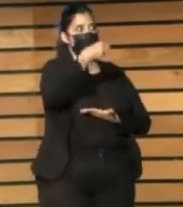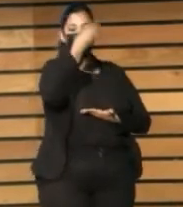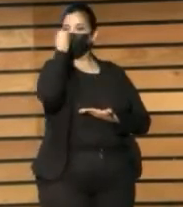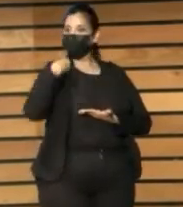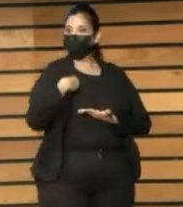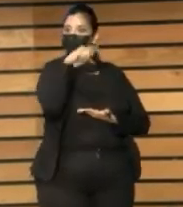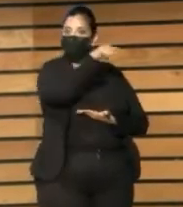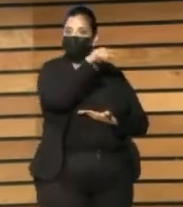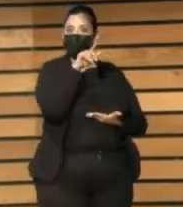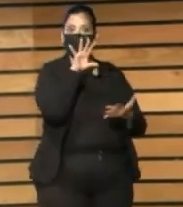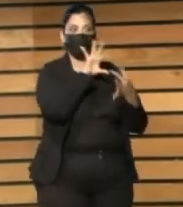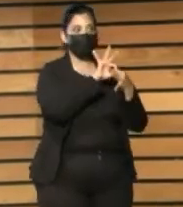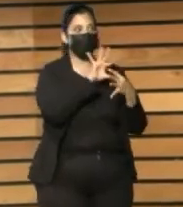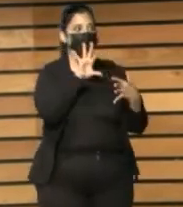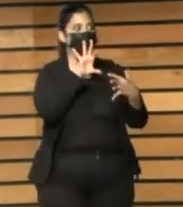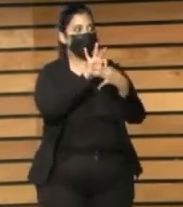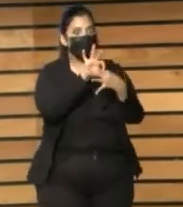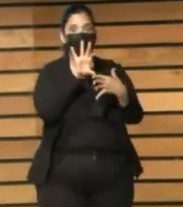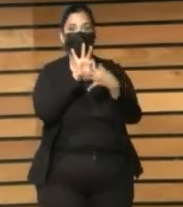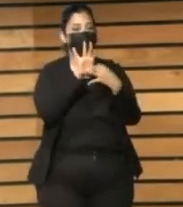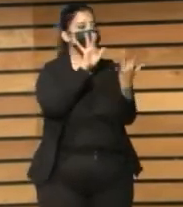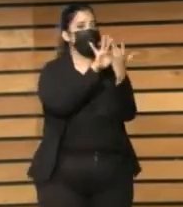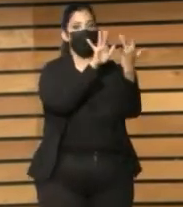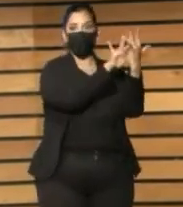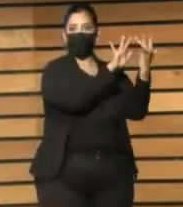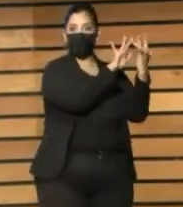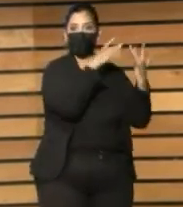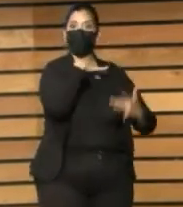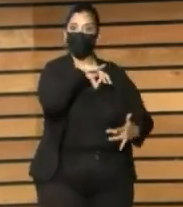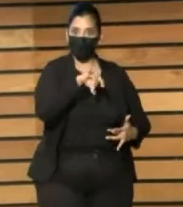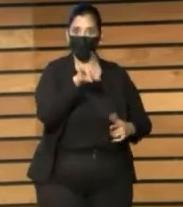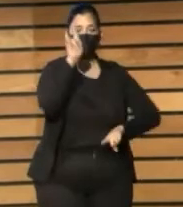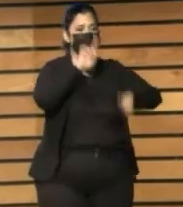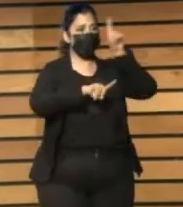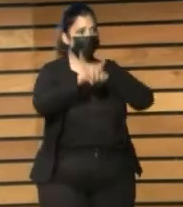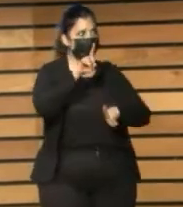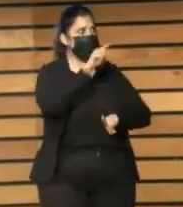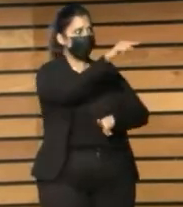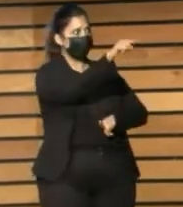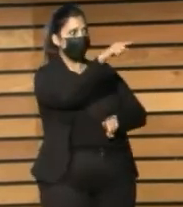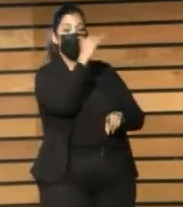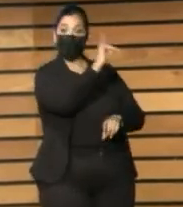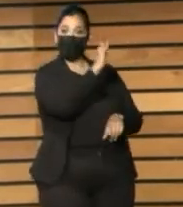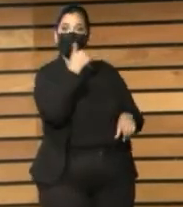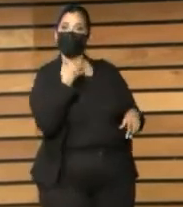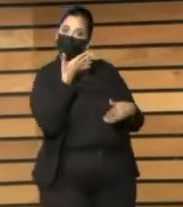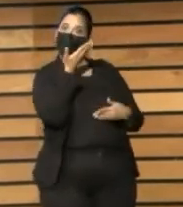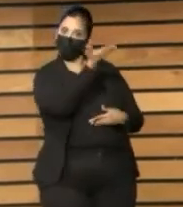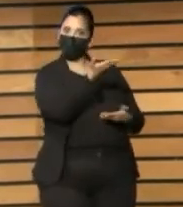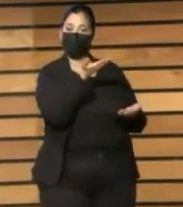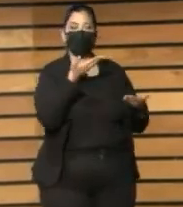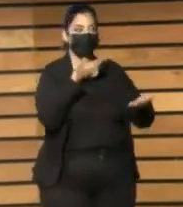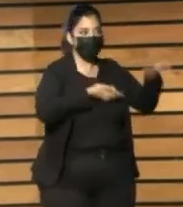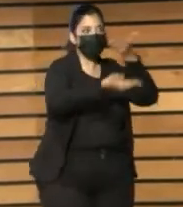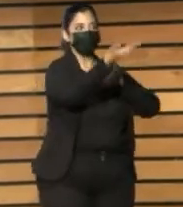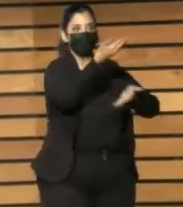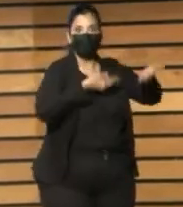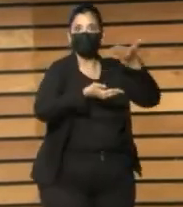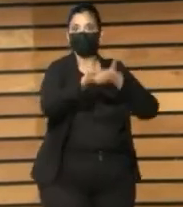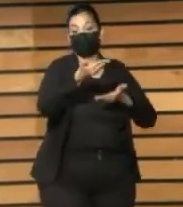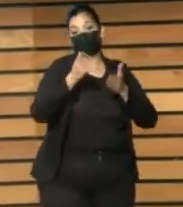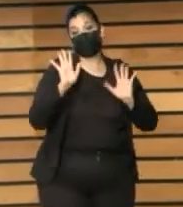donde uno expone todos sus problemas y necesidades. Pero claro, la biblioteca tiene que tener